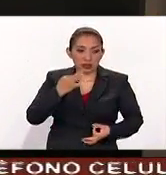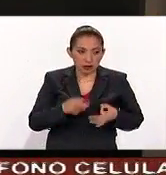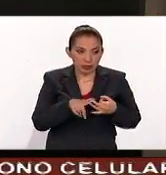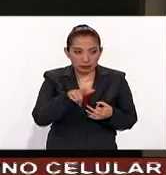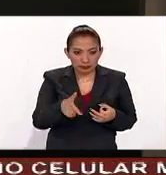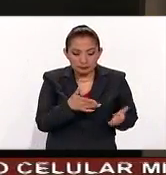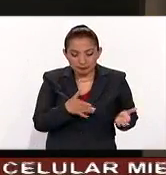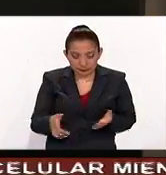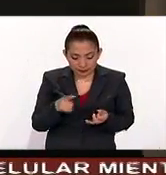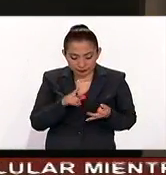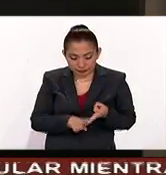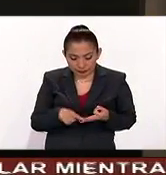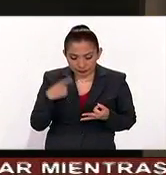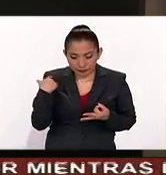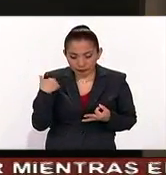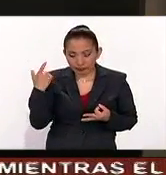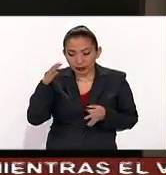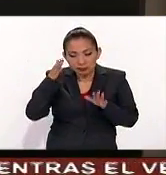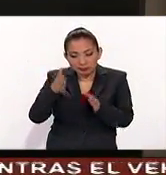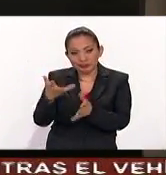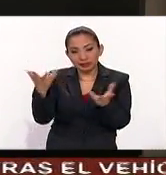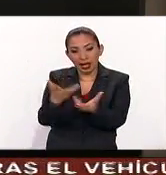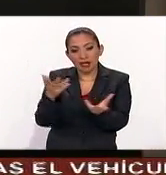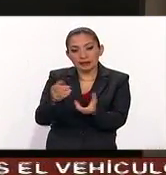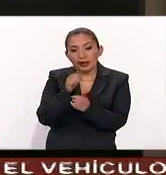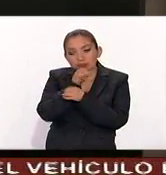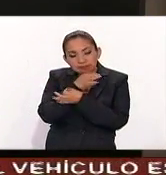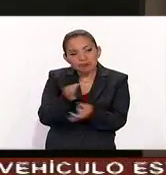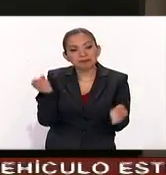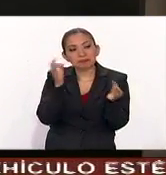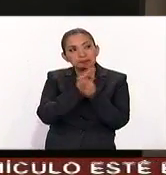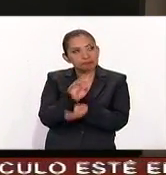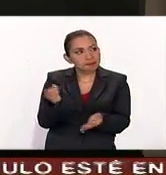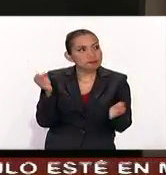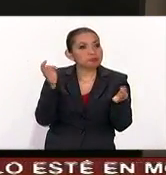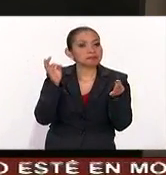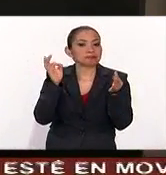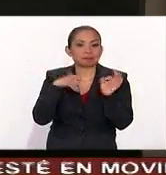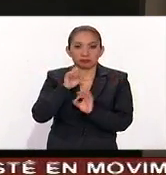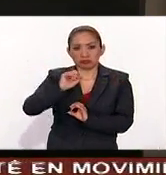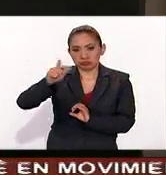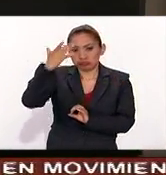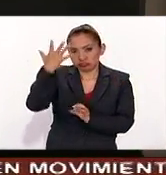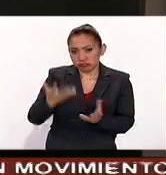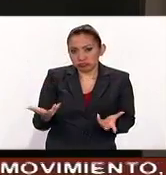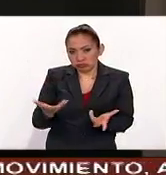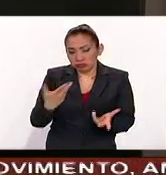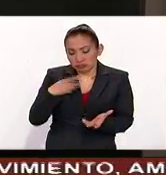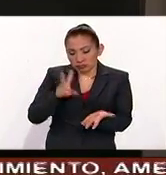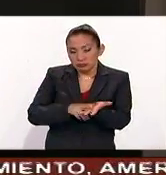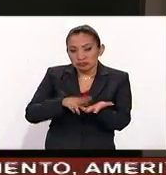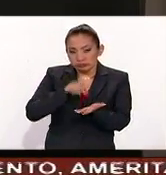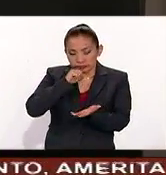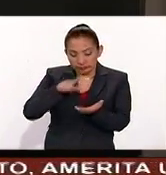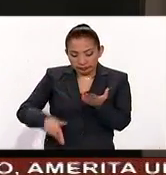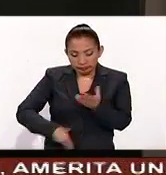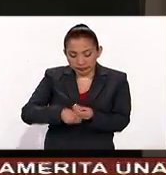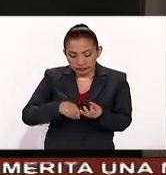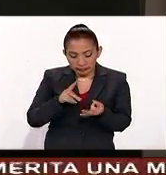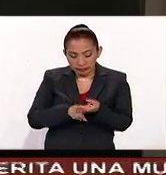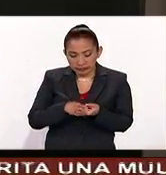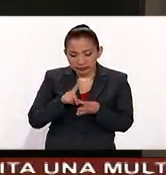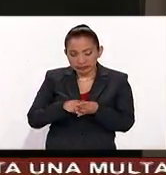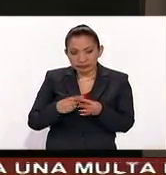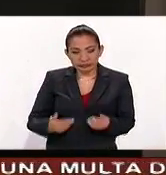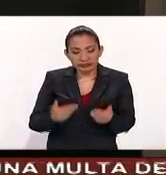posteriormente. Se dedica a hacer una promoción de una forma profesional que tiene un costo también y